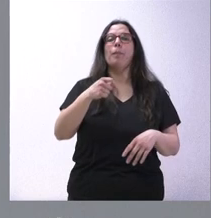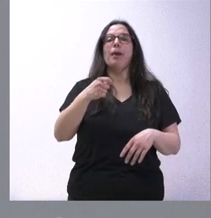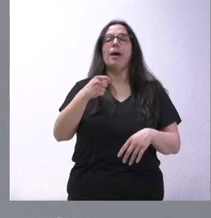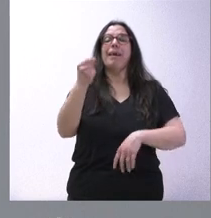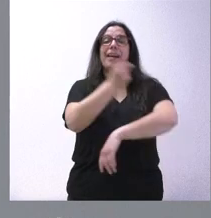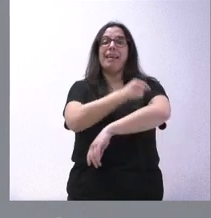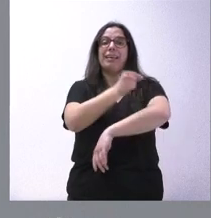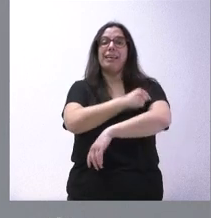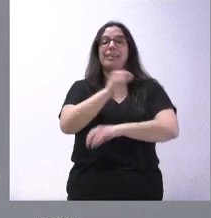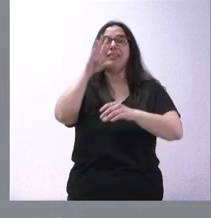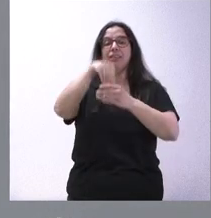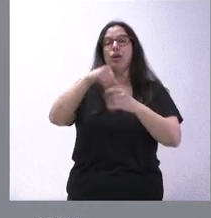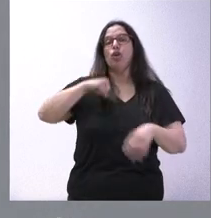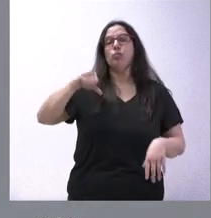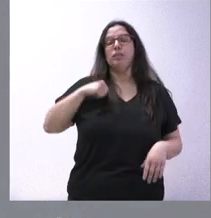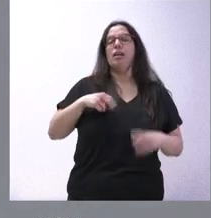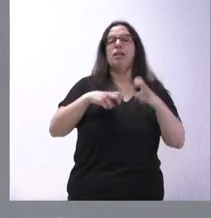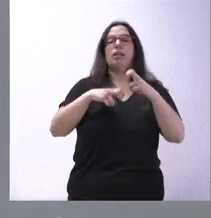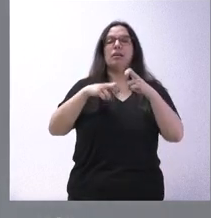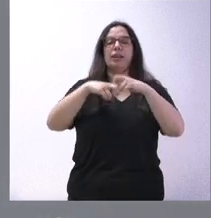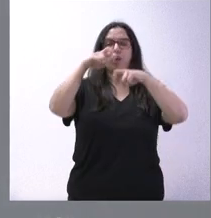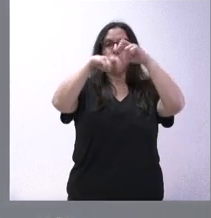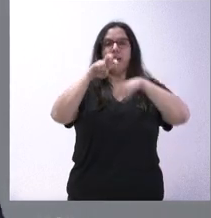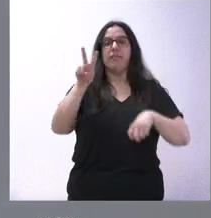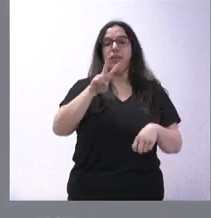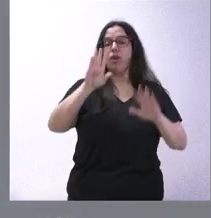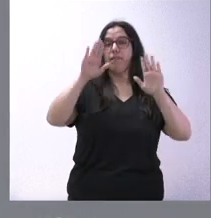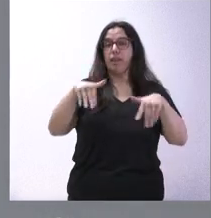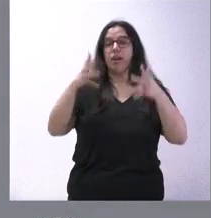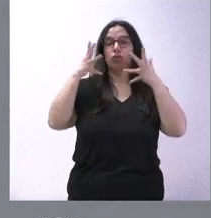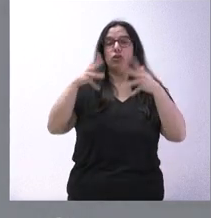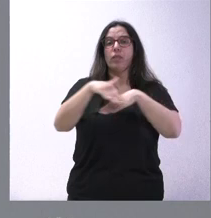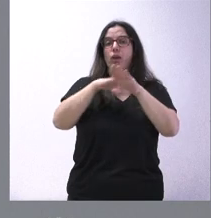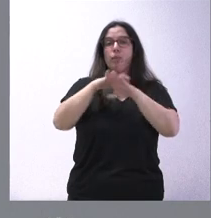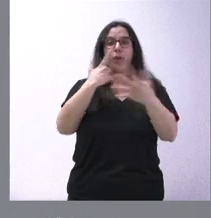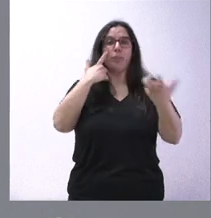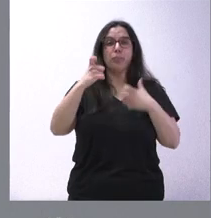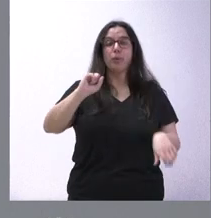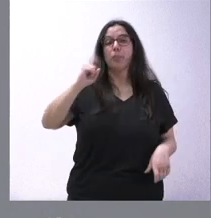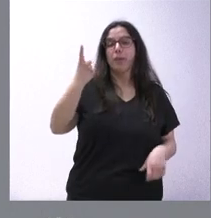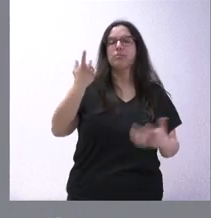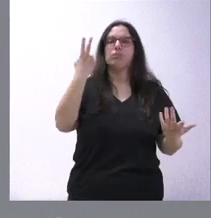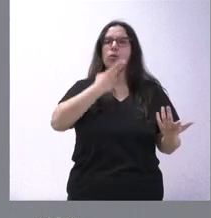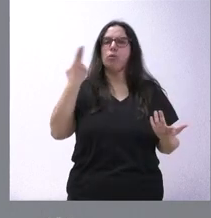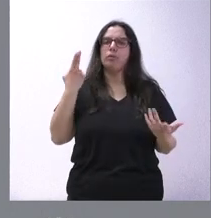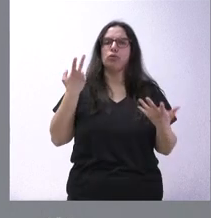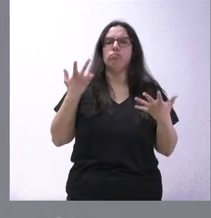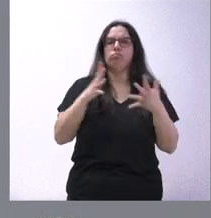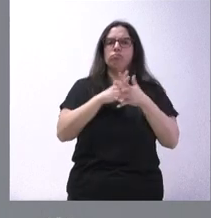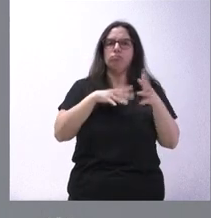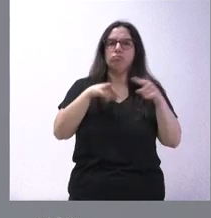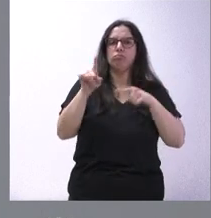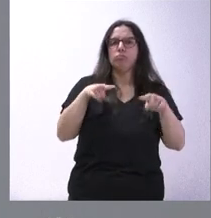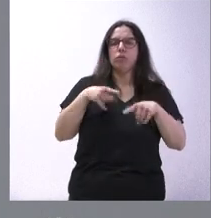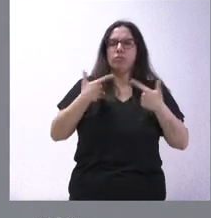Hospital Universitario Río Ortega de Valladolid. En definitiva, un consejo de gobierno que está marcado claramente por el compromiso con las infraestructuras en favor del sector